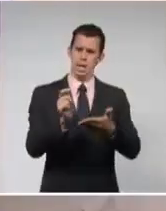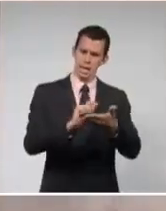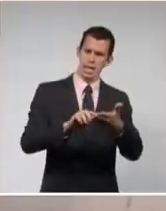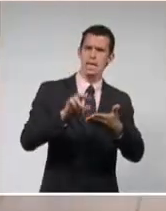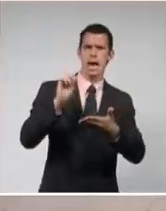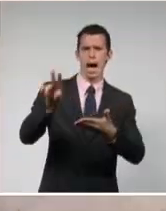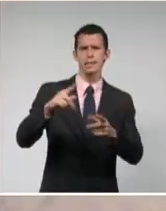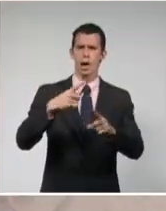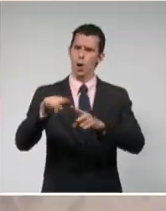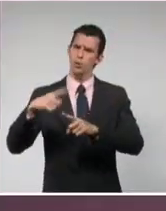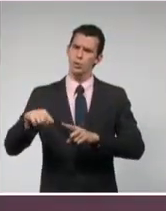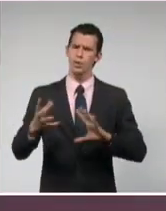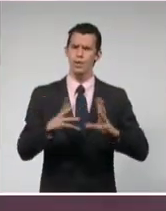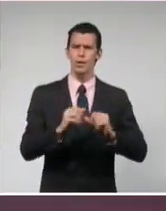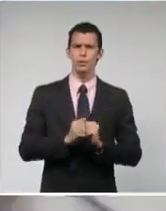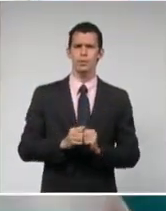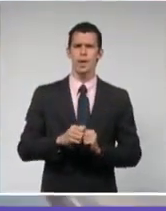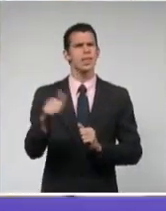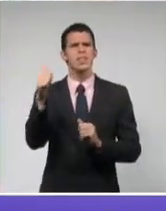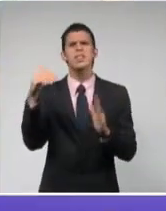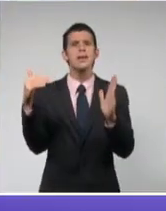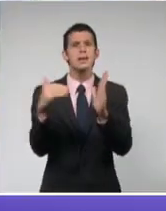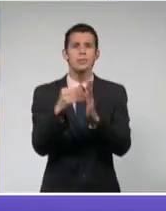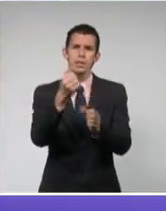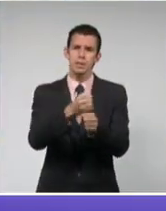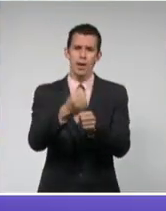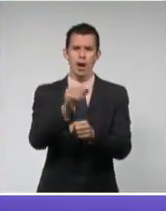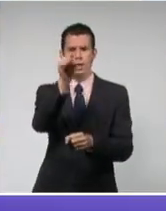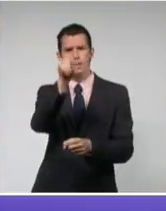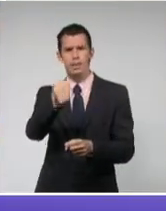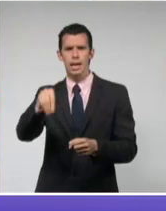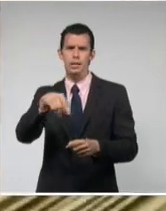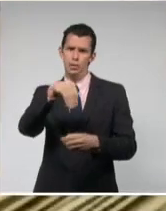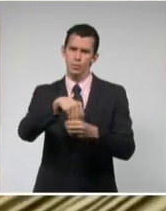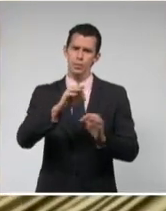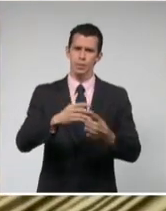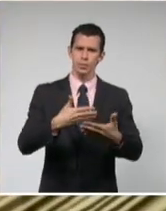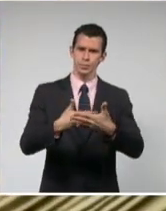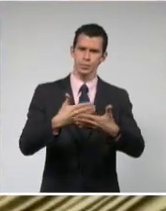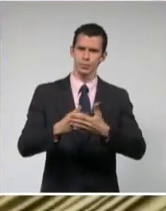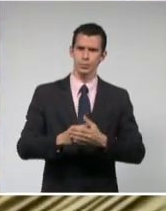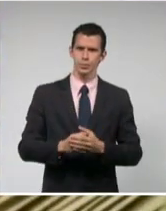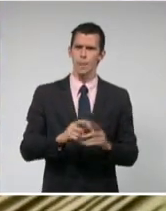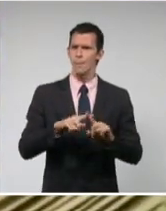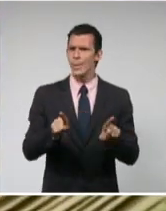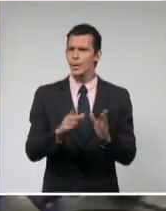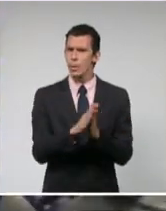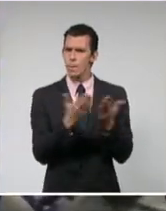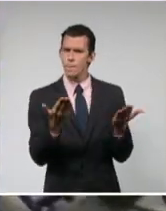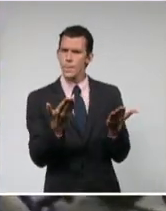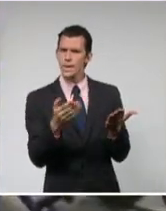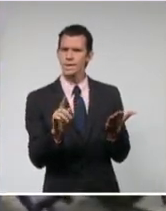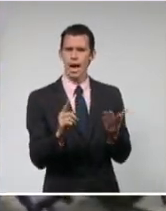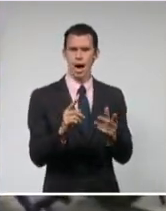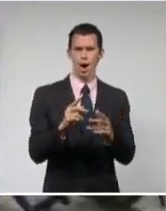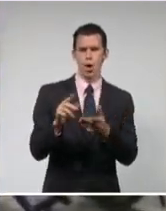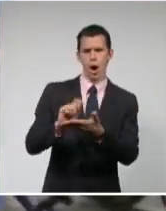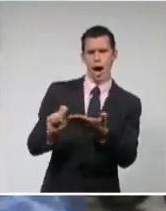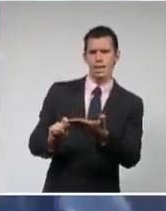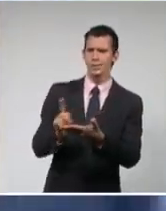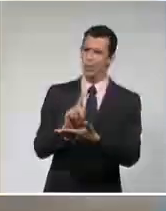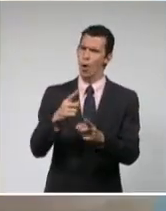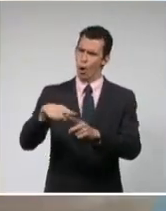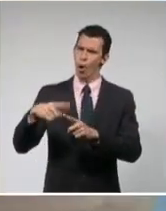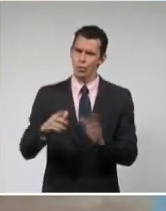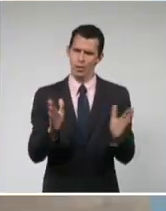institución en diversas partes del mundo, desde la paquetería, la distribución y comercialización de prensa, giros postales y